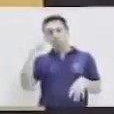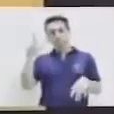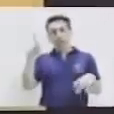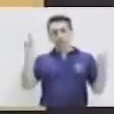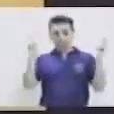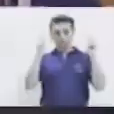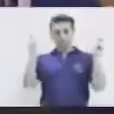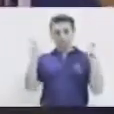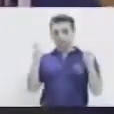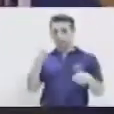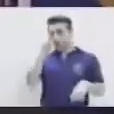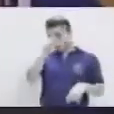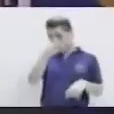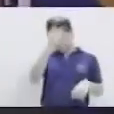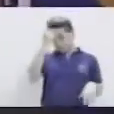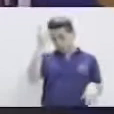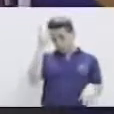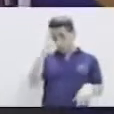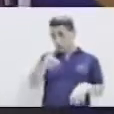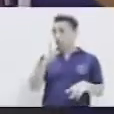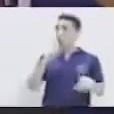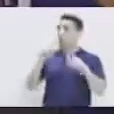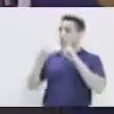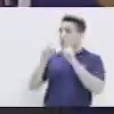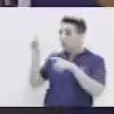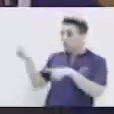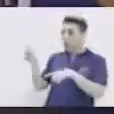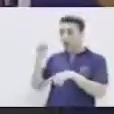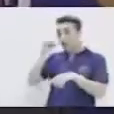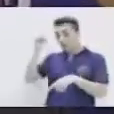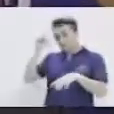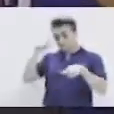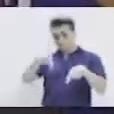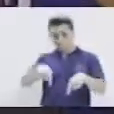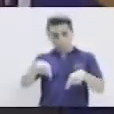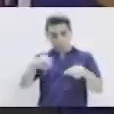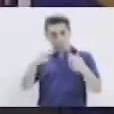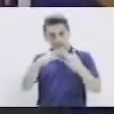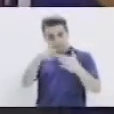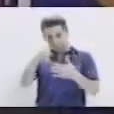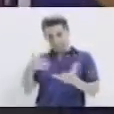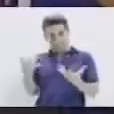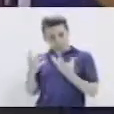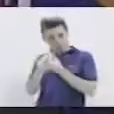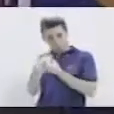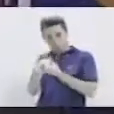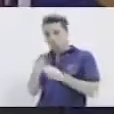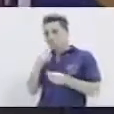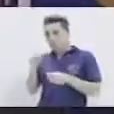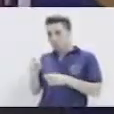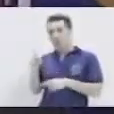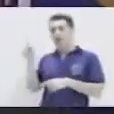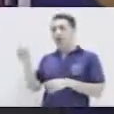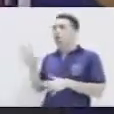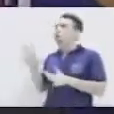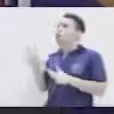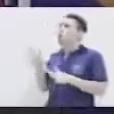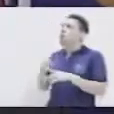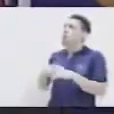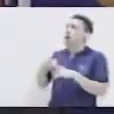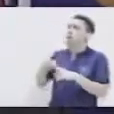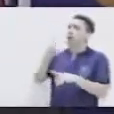ejemplo, les queda de tarea. Pregúntenle al adulto que viva en casa o algún familiar. ¿En qué mes cumple años